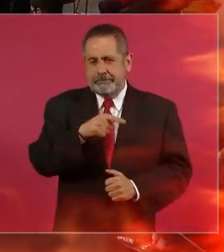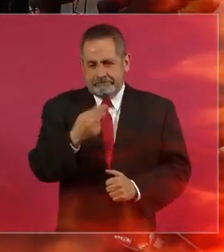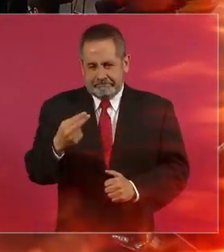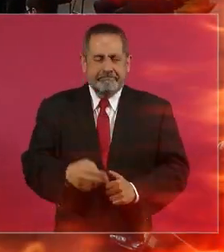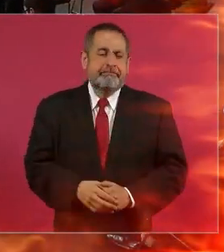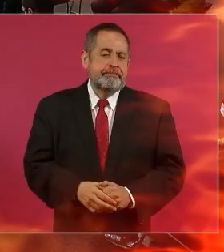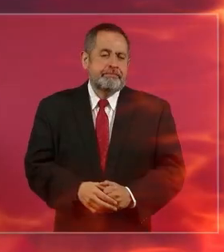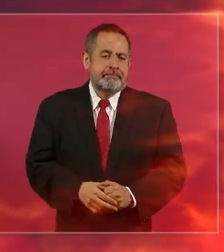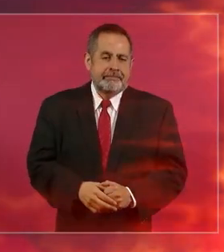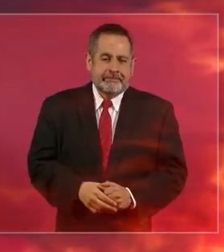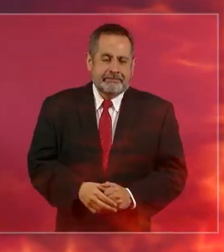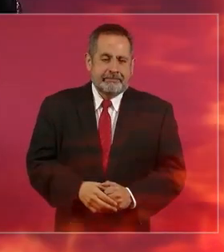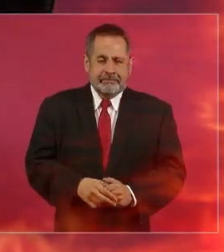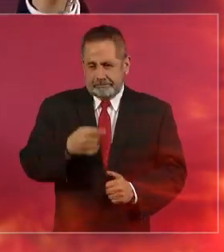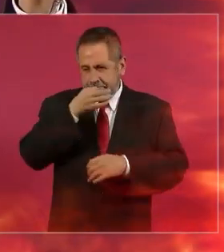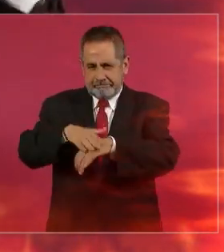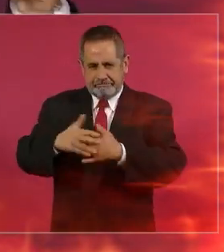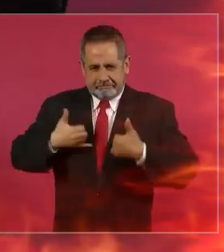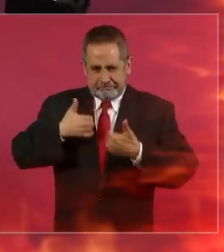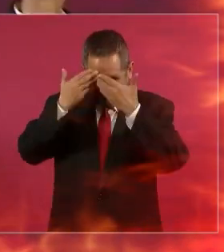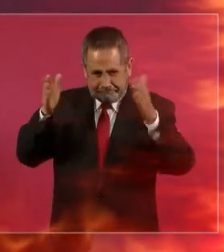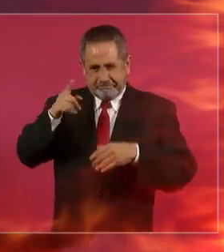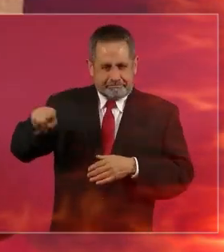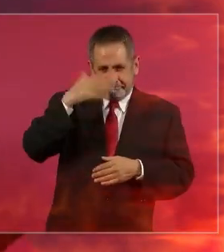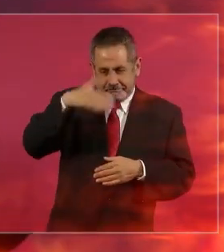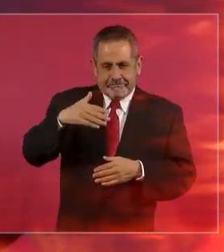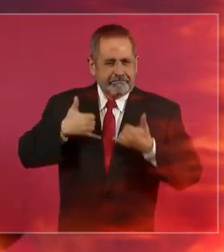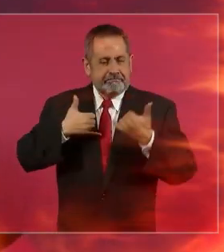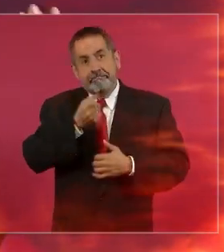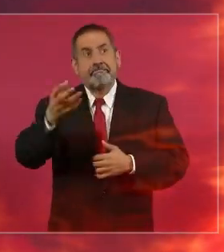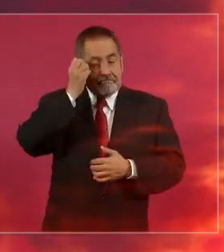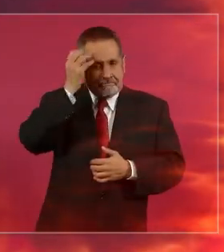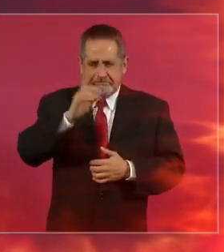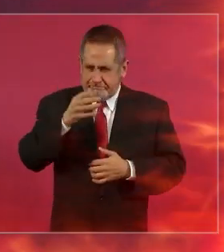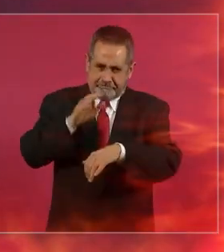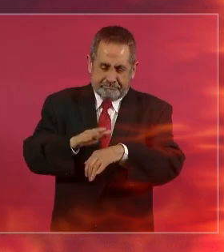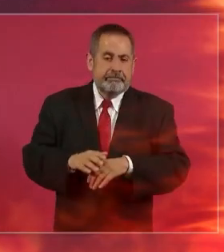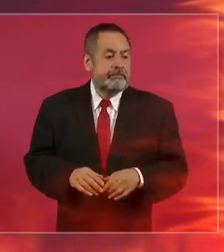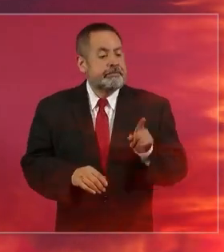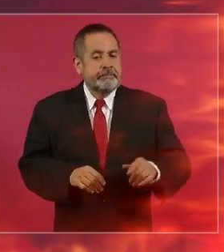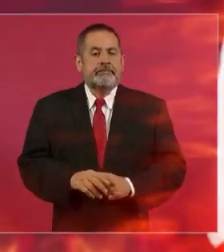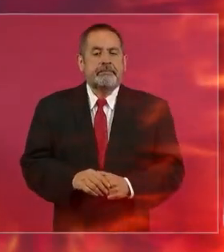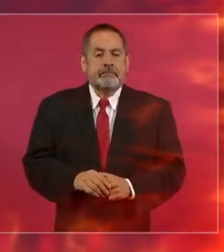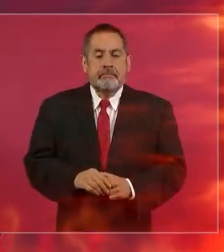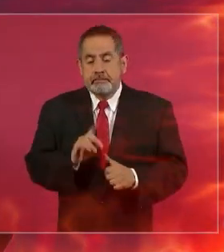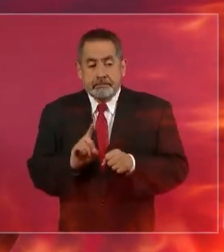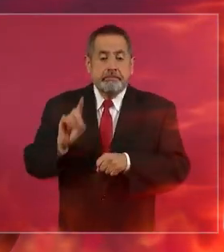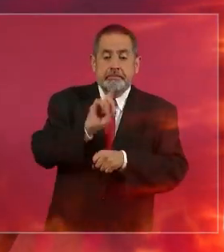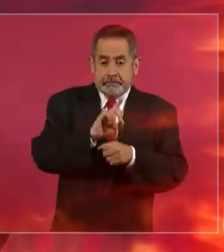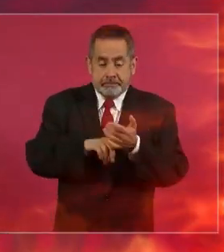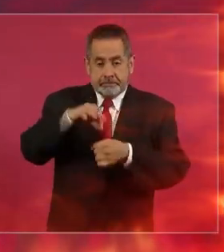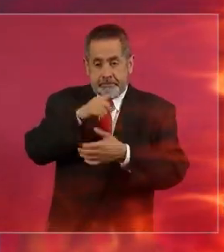física documentada que fox le haya contestado así por